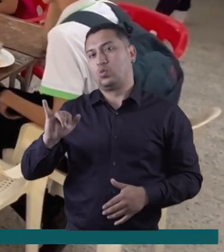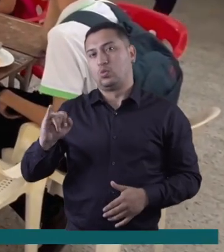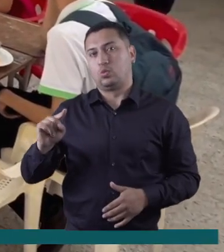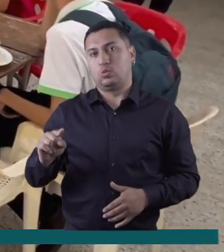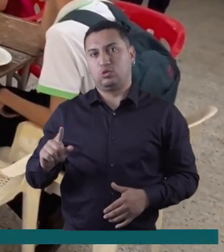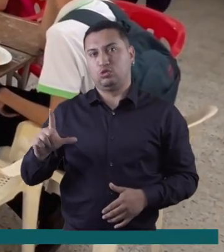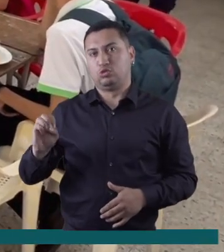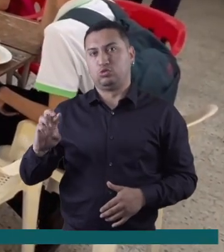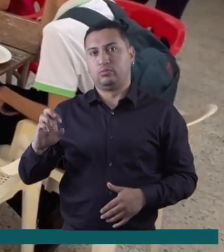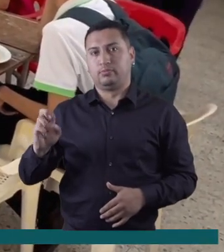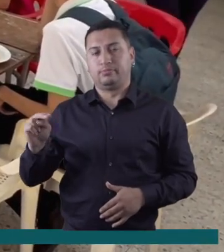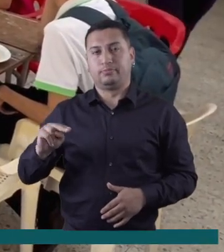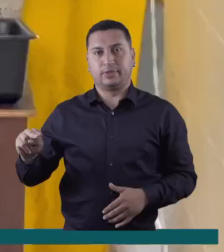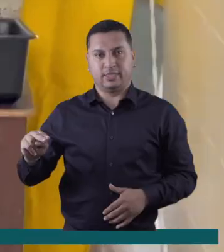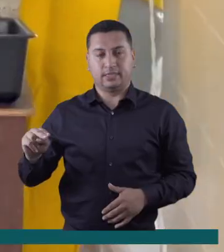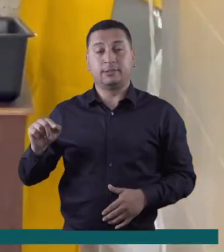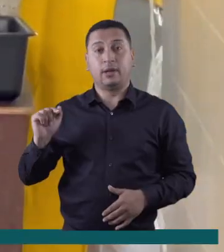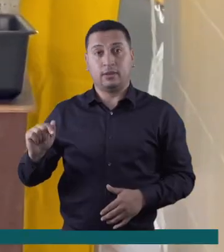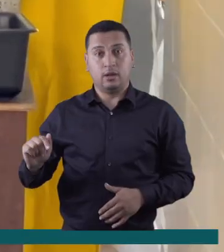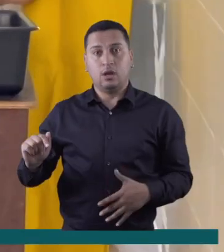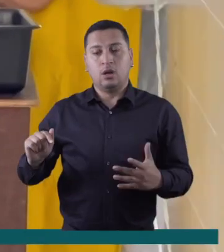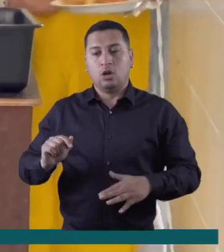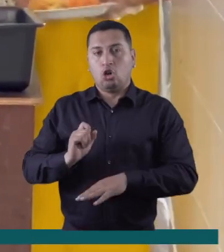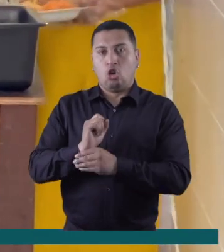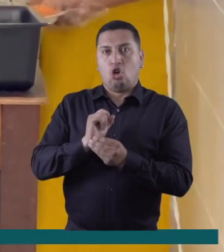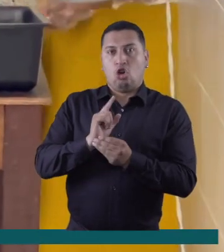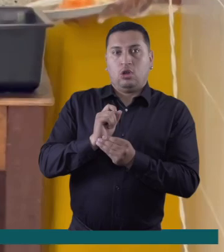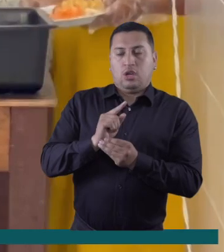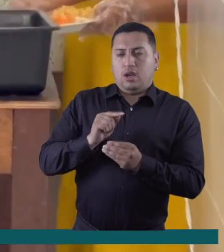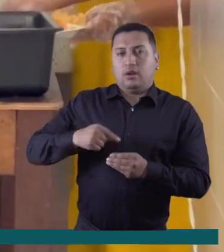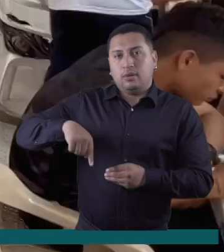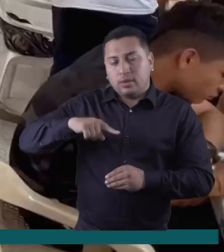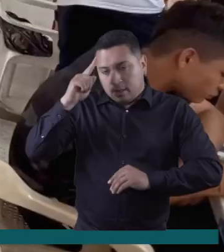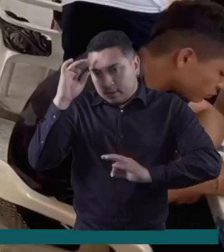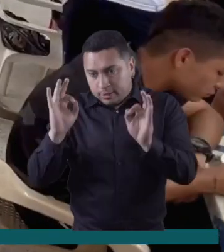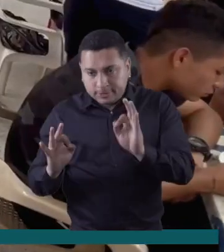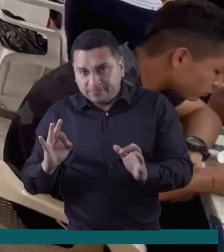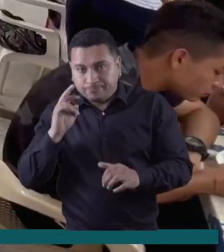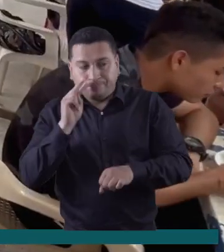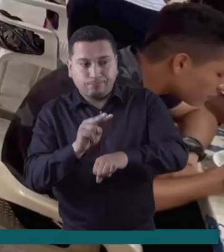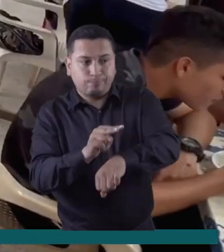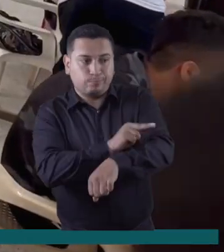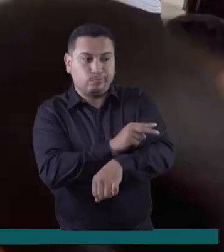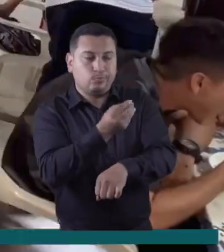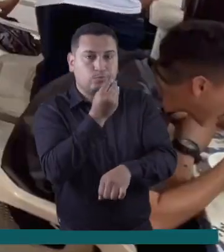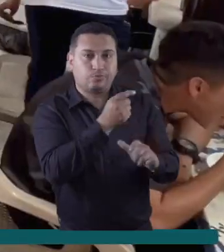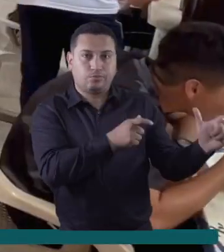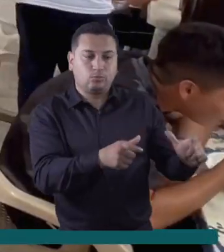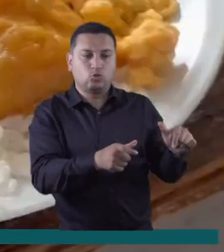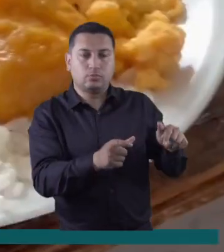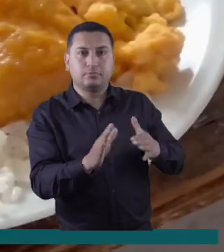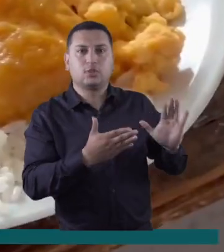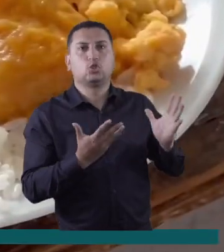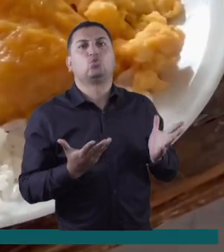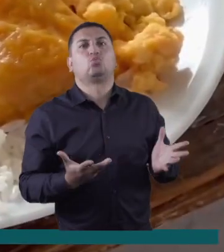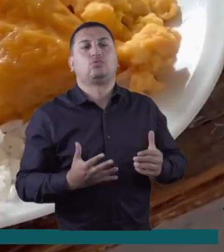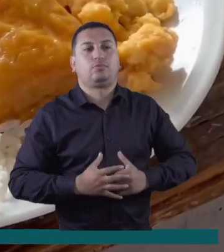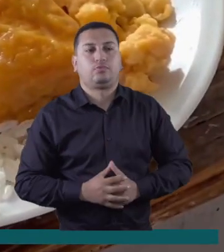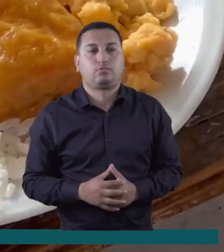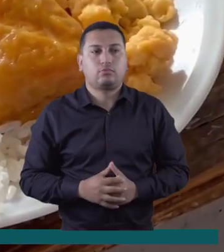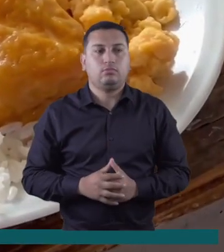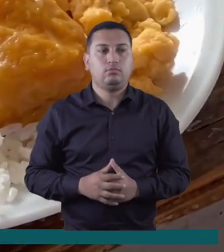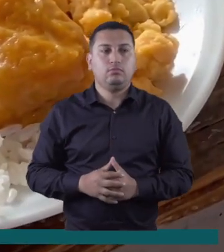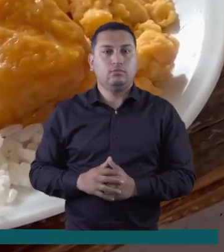institución educativa Luis López de Mesa, los estudiantes del grado 11 decidieron organizarse y crearle una veeduría al Plan de Alimentación